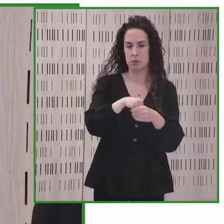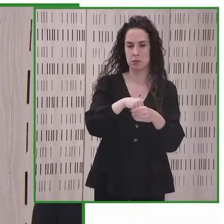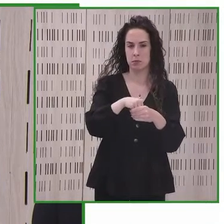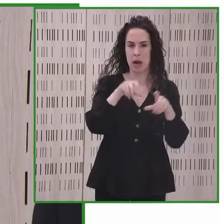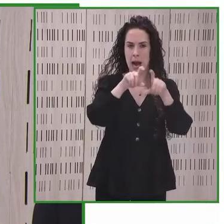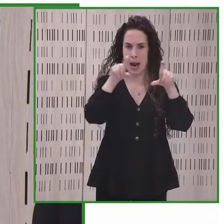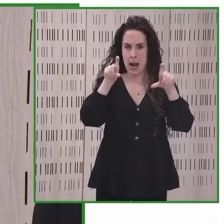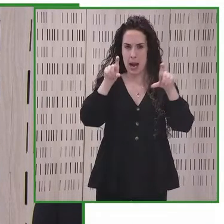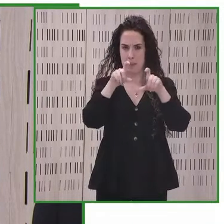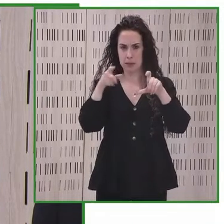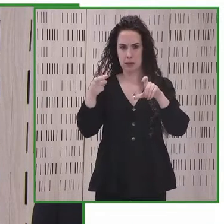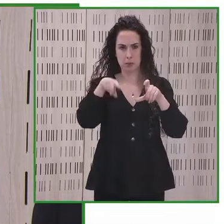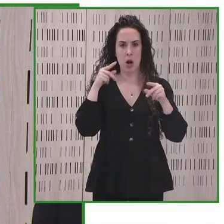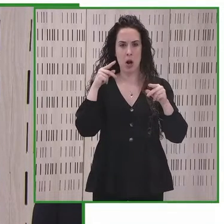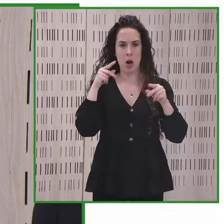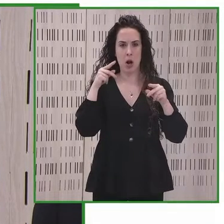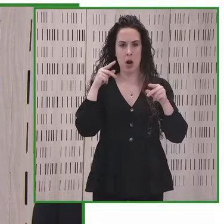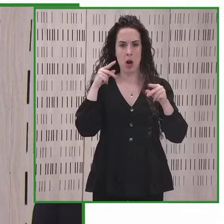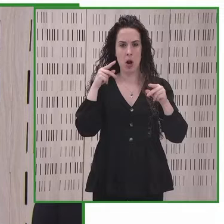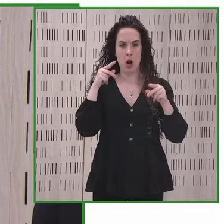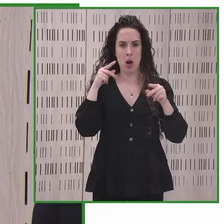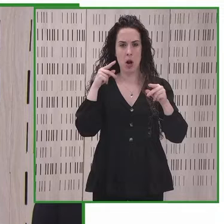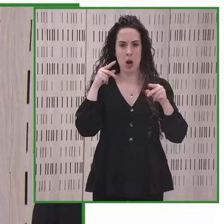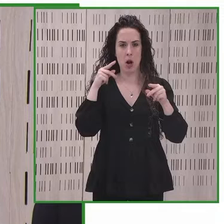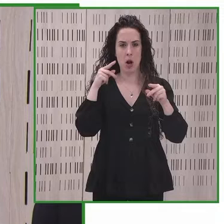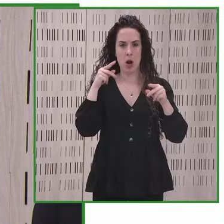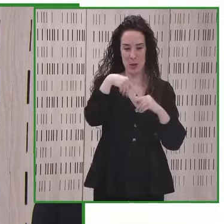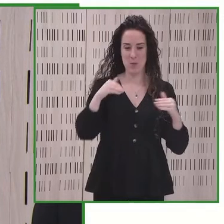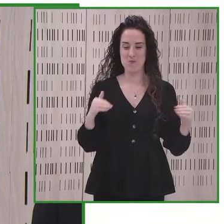coincide con los propósitos de la financiación,